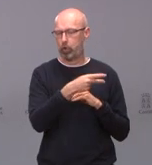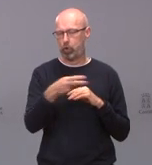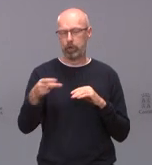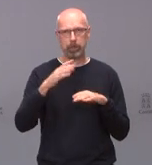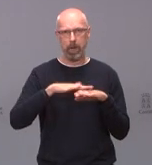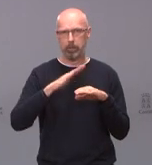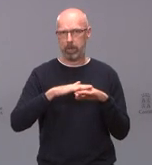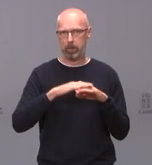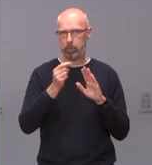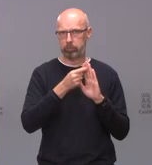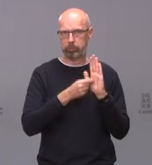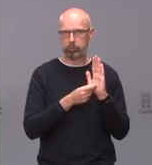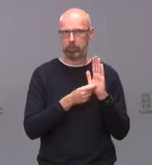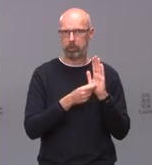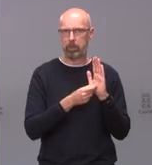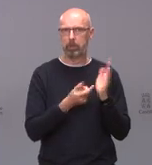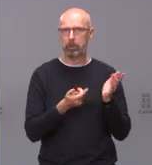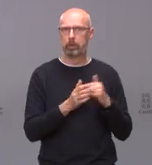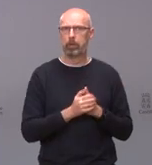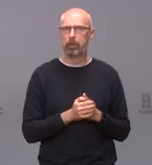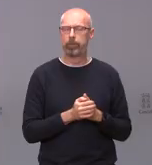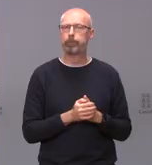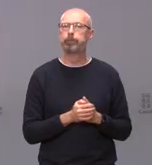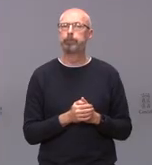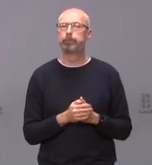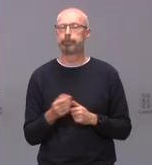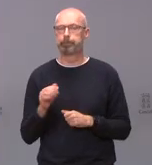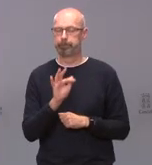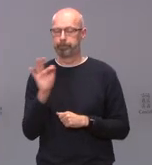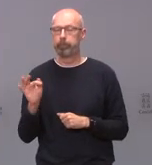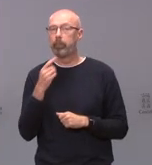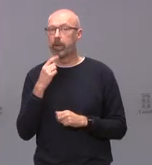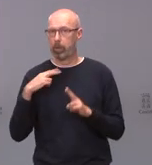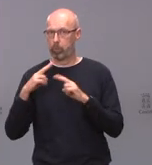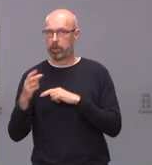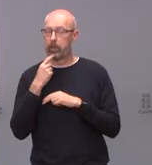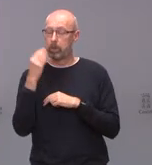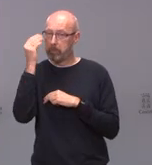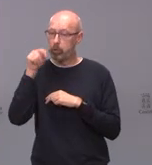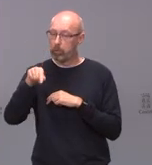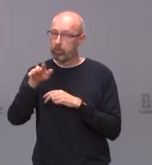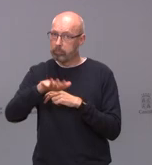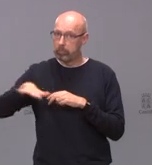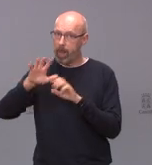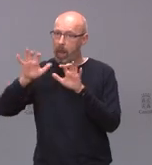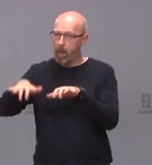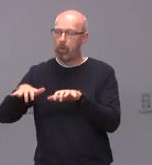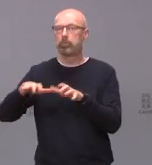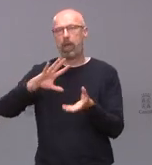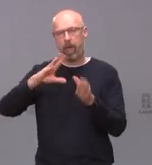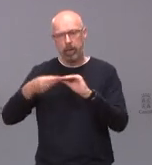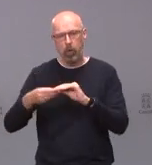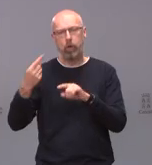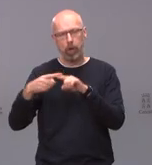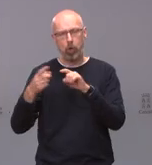respecto a la cuestión que me plantea a mí bueno yo creo que León tiene que hacer unas adaptaciones y unas implantaciones